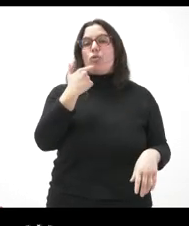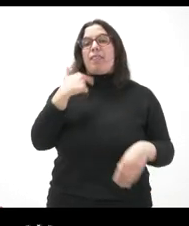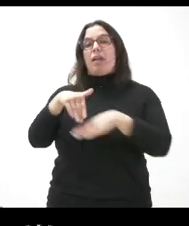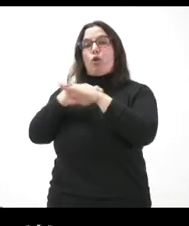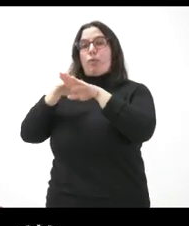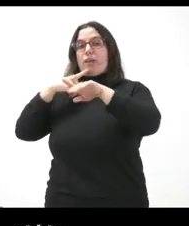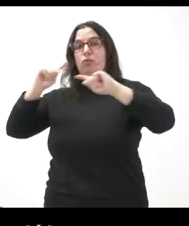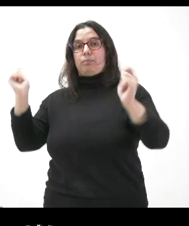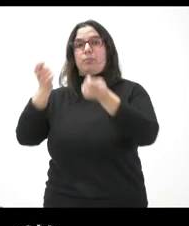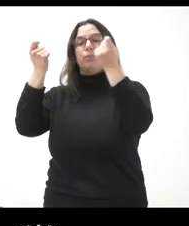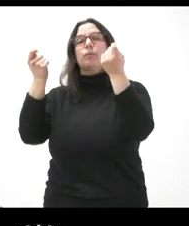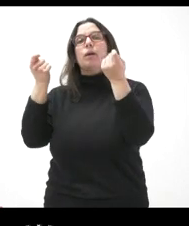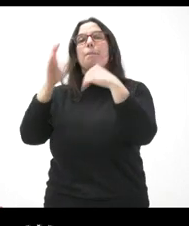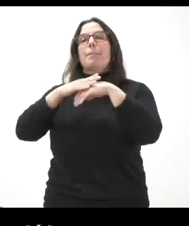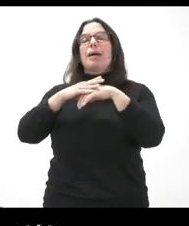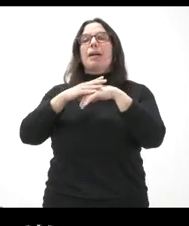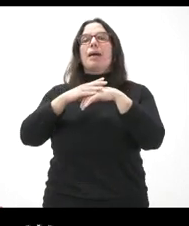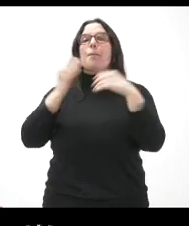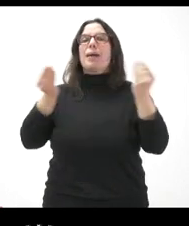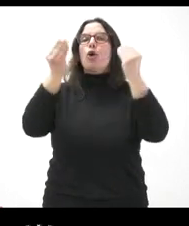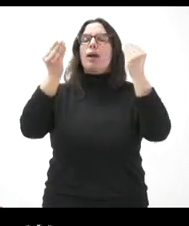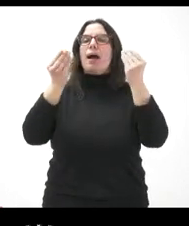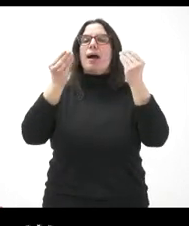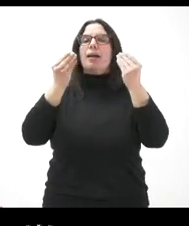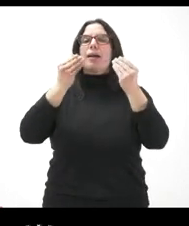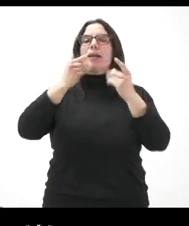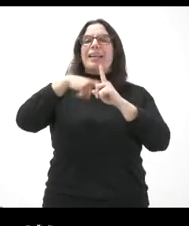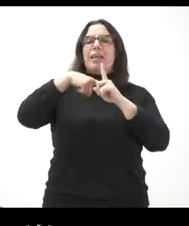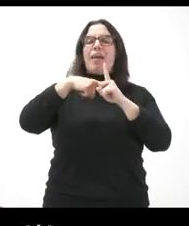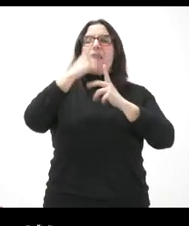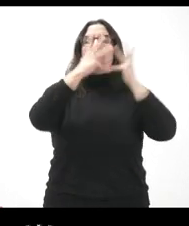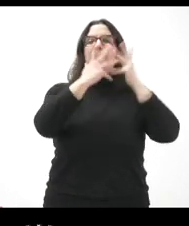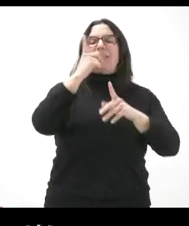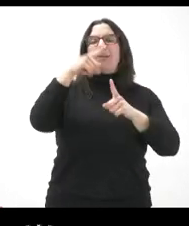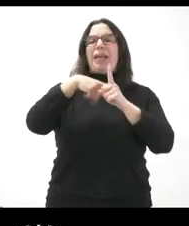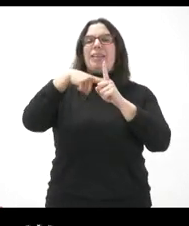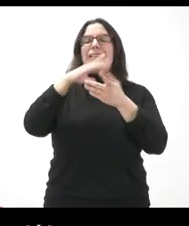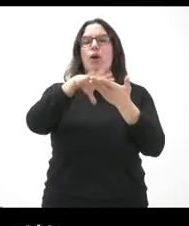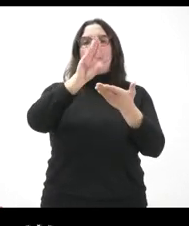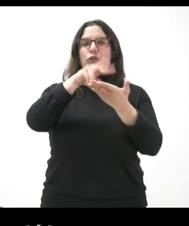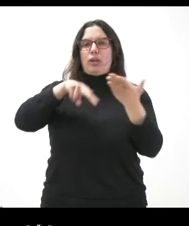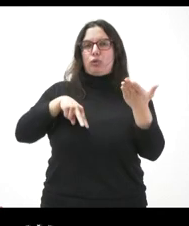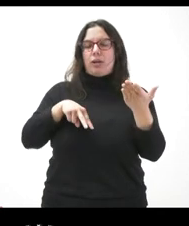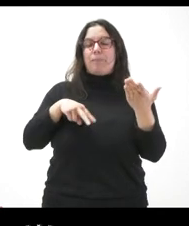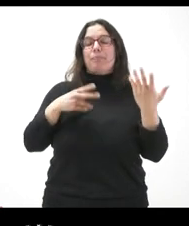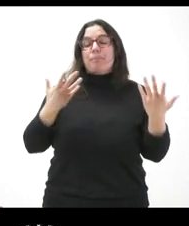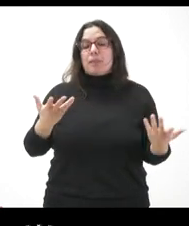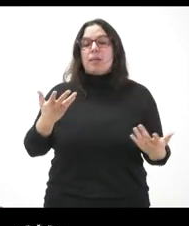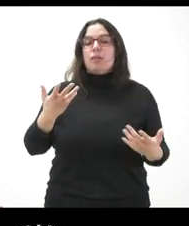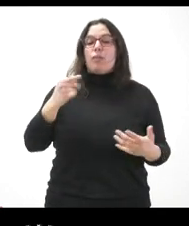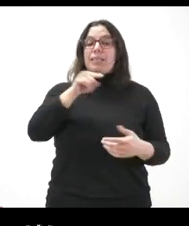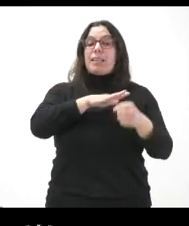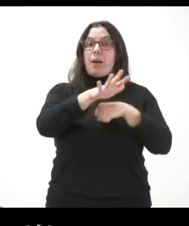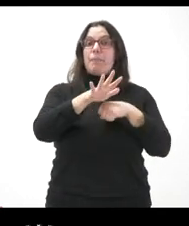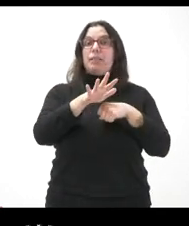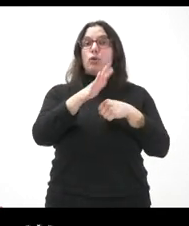para mejorar las matemáticas y la comprensión lectora. Teniendo en cuenta que en Castilla y León, en este ámbito, en